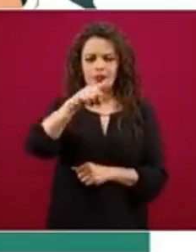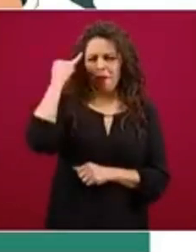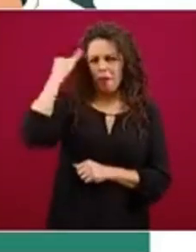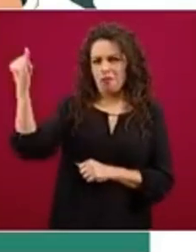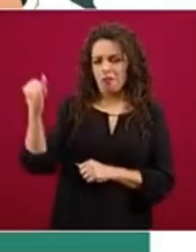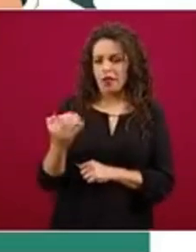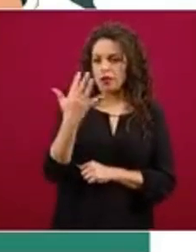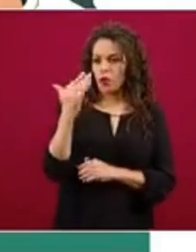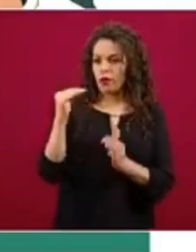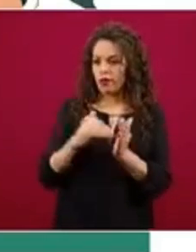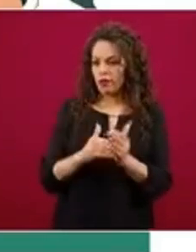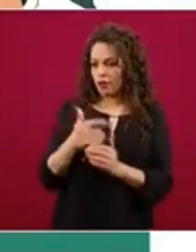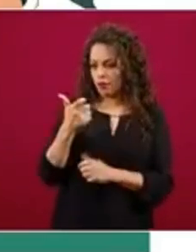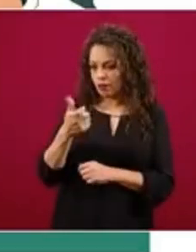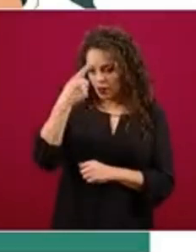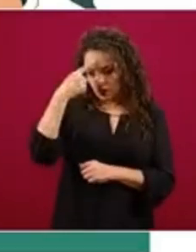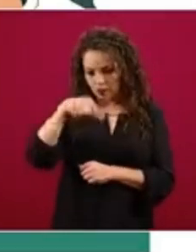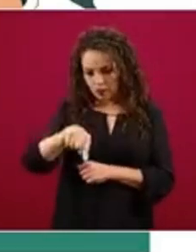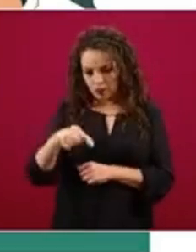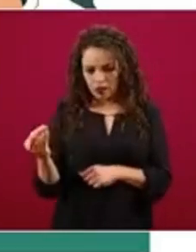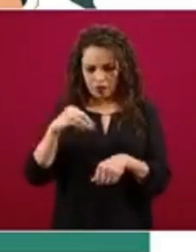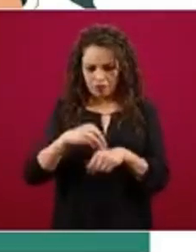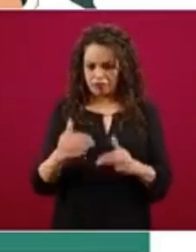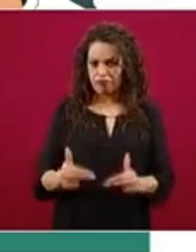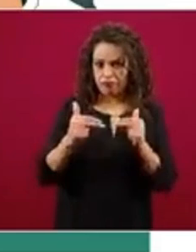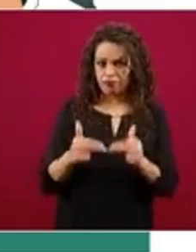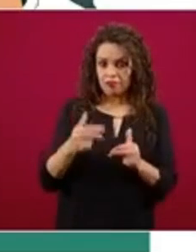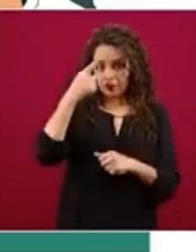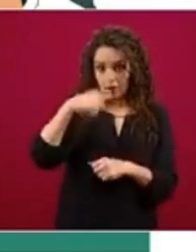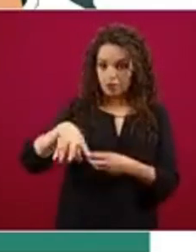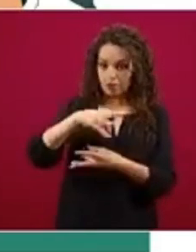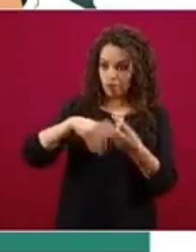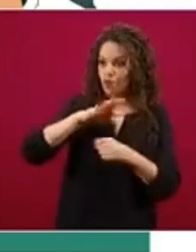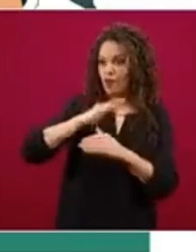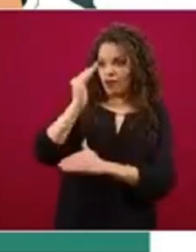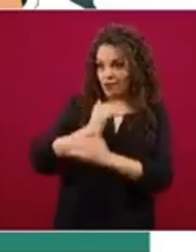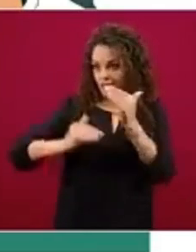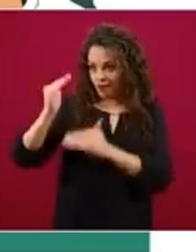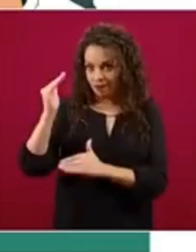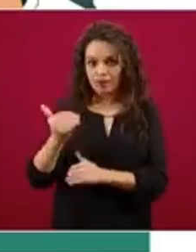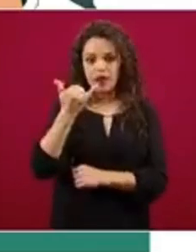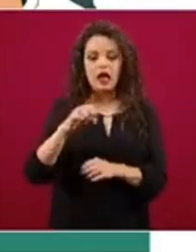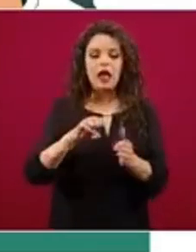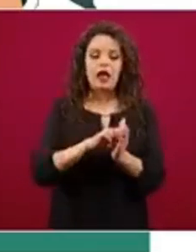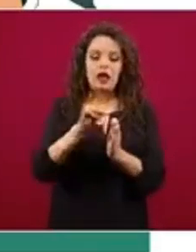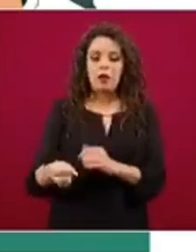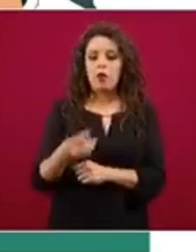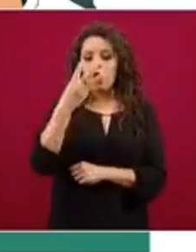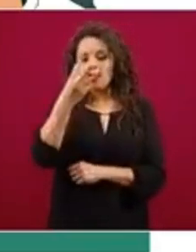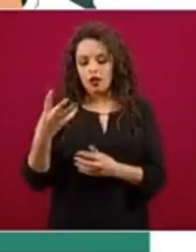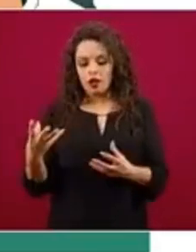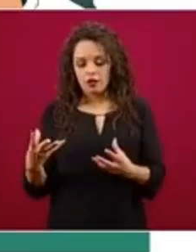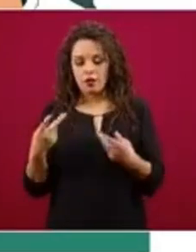un negocio, para germinar un negocio, y más aún si una serie de jóvenes, un grupo de 3, 4 jóvenes, se